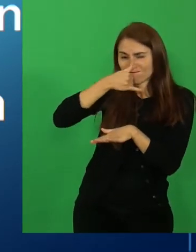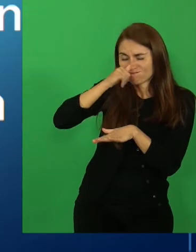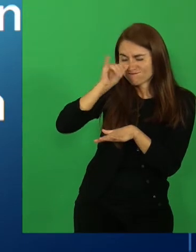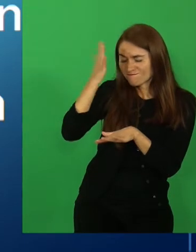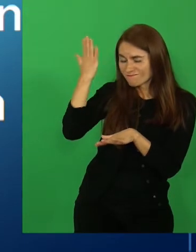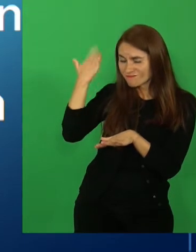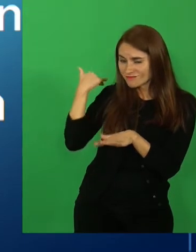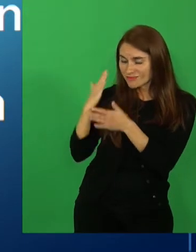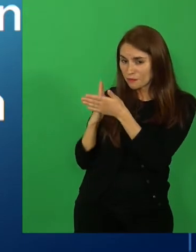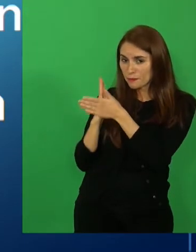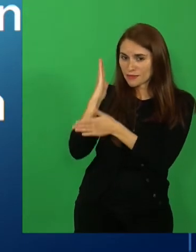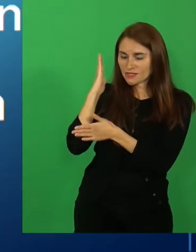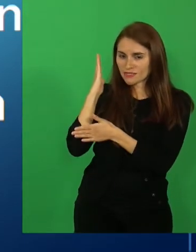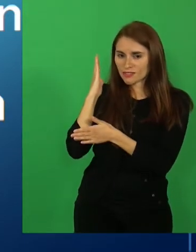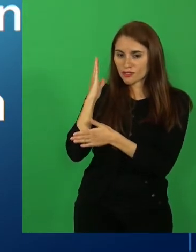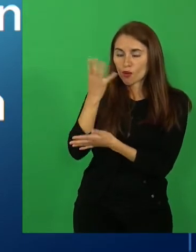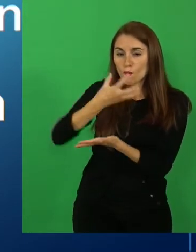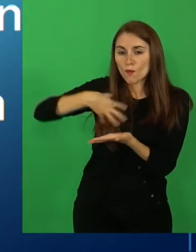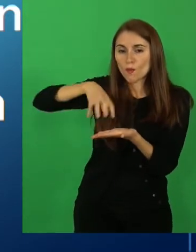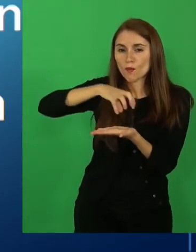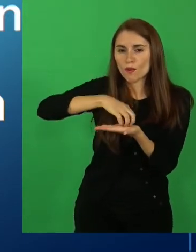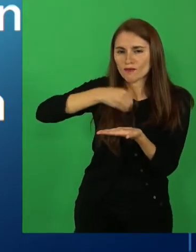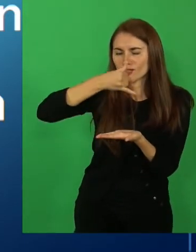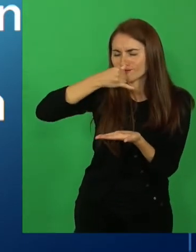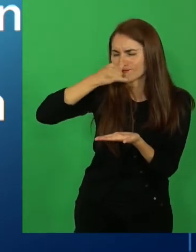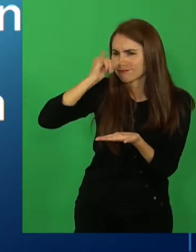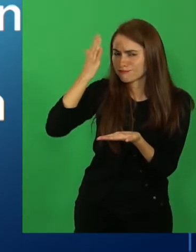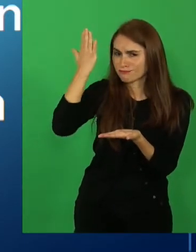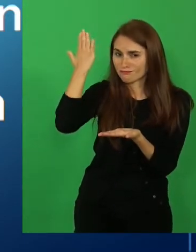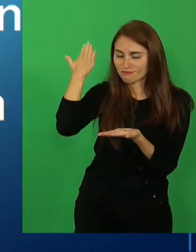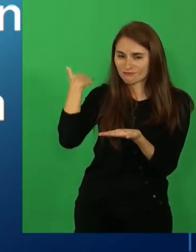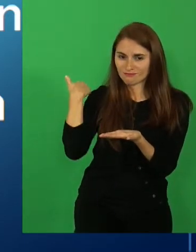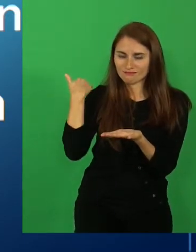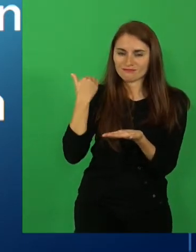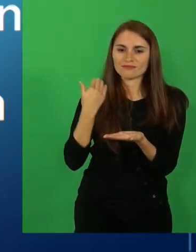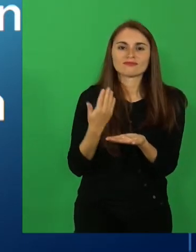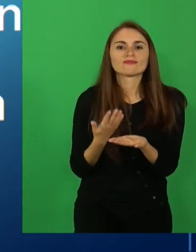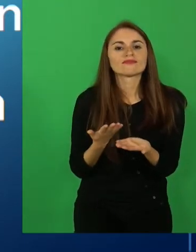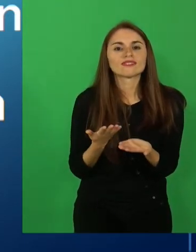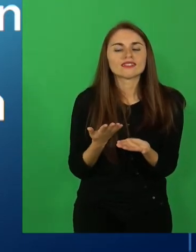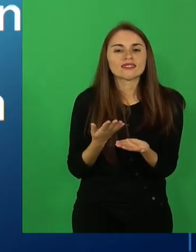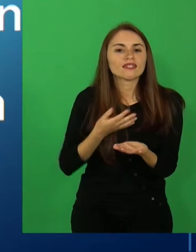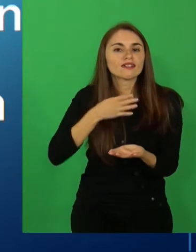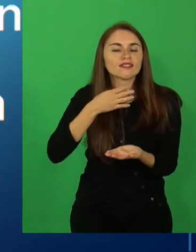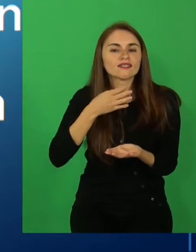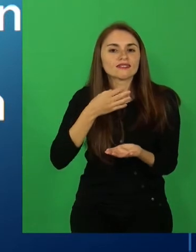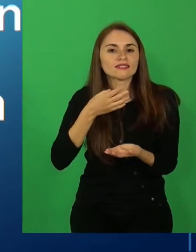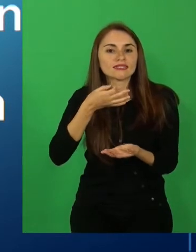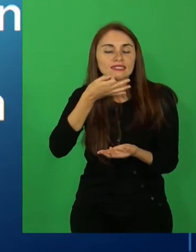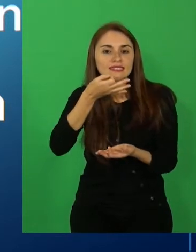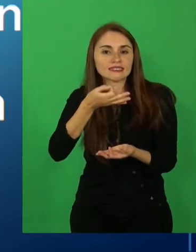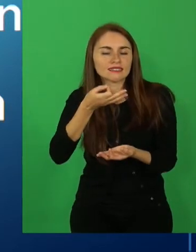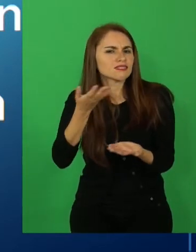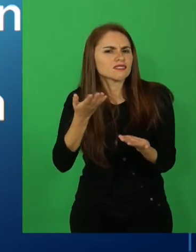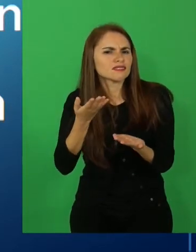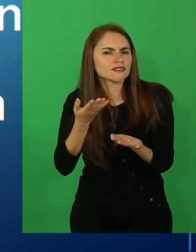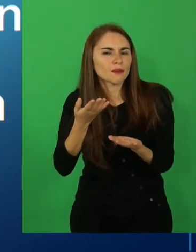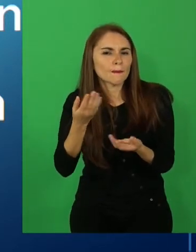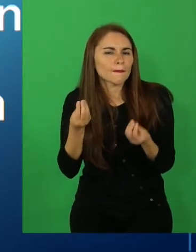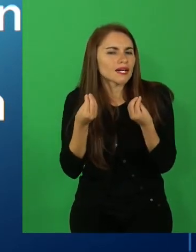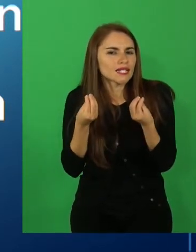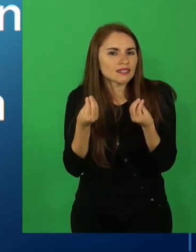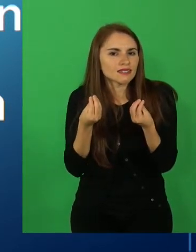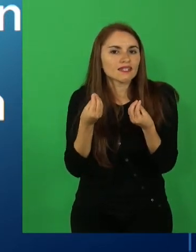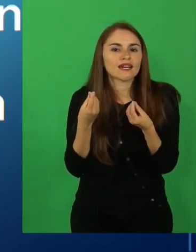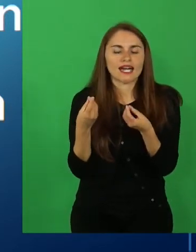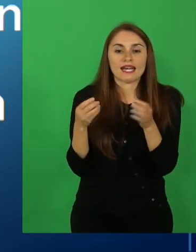por pueblos antiguos que comunican la manera en